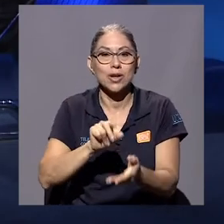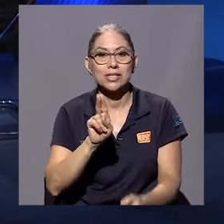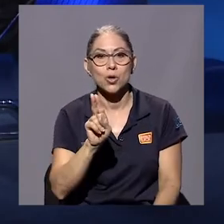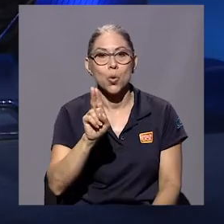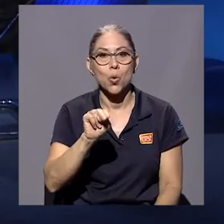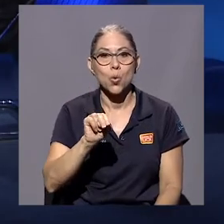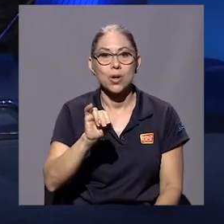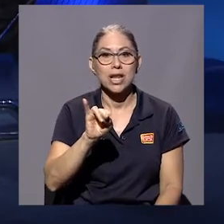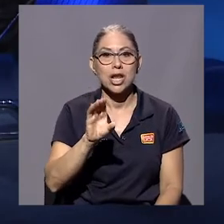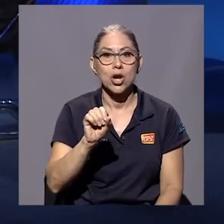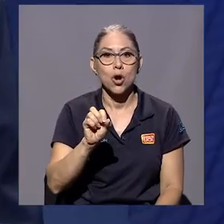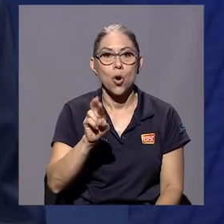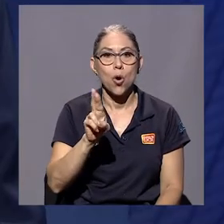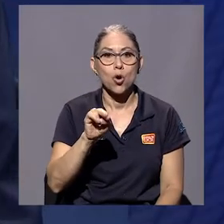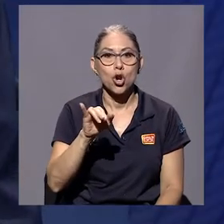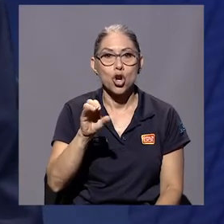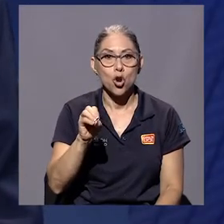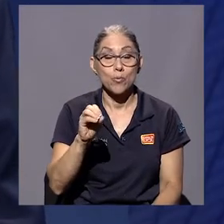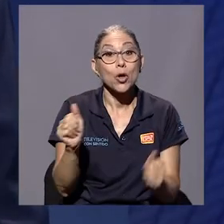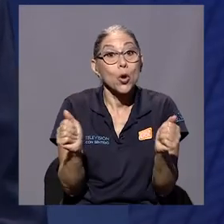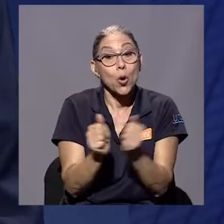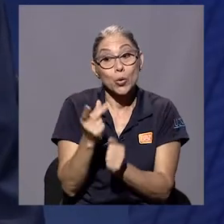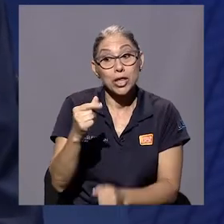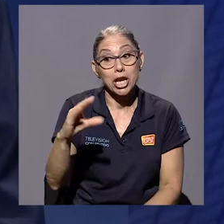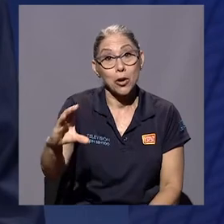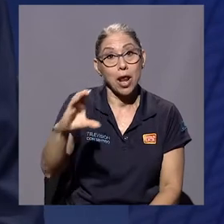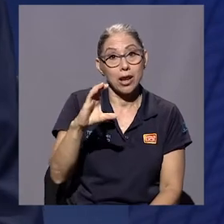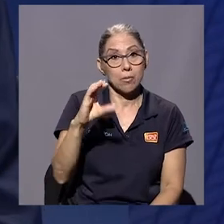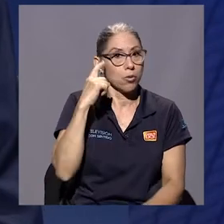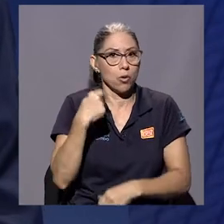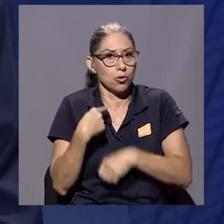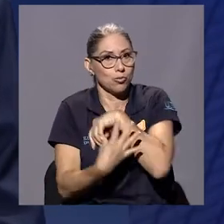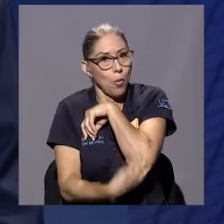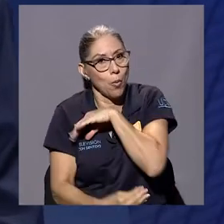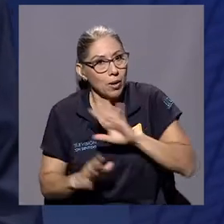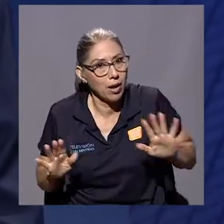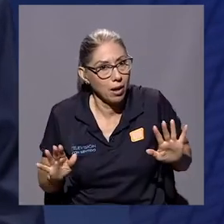con el aguinaldo, porque uno es pobre, ¿verdad?